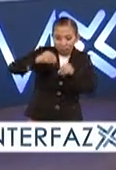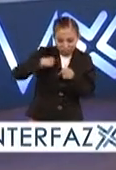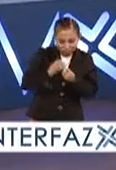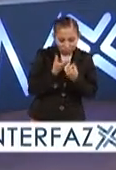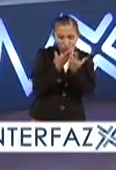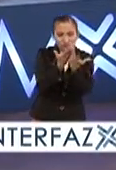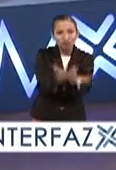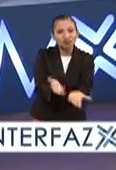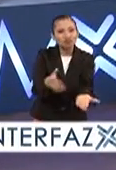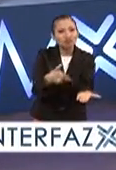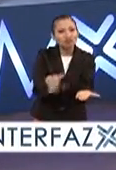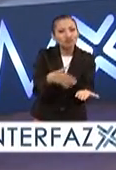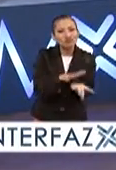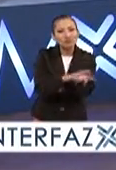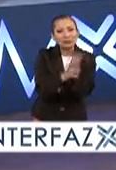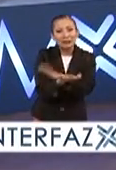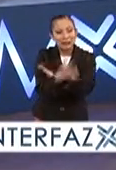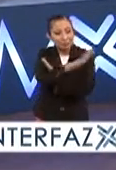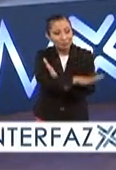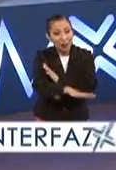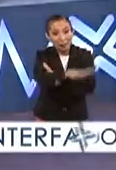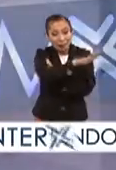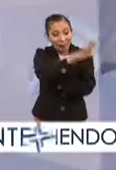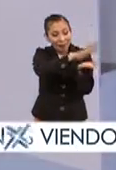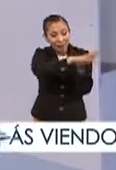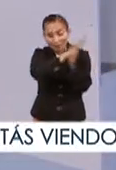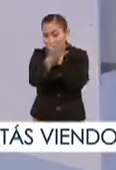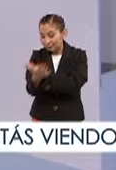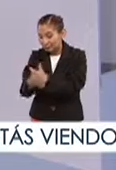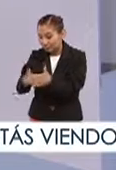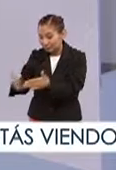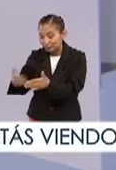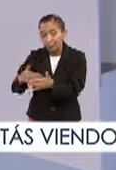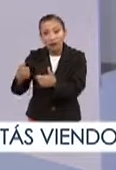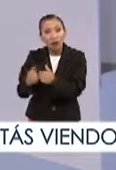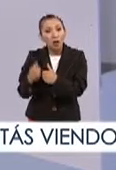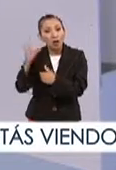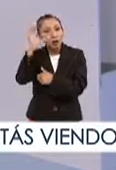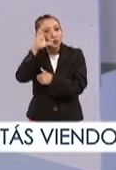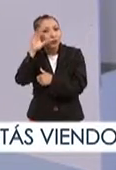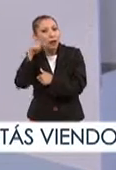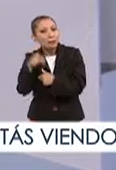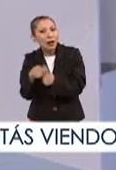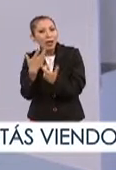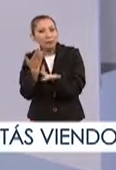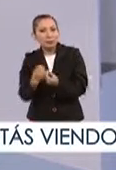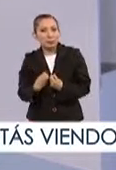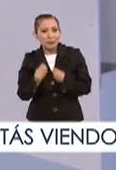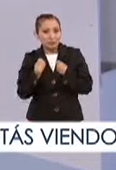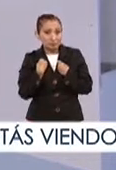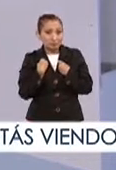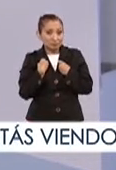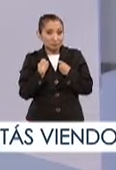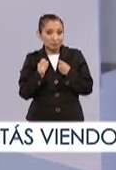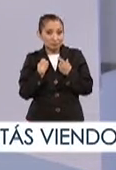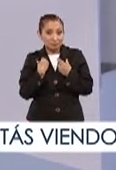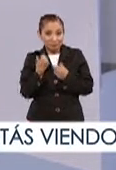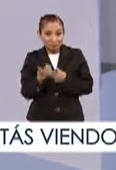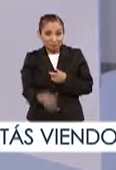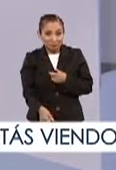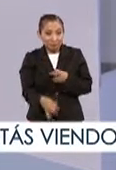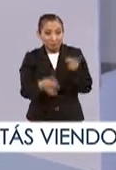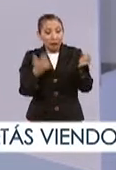expresión cultural, es la transformación del medio ambiente a través de la cultura para poder sobrevivir. El principio es eso.